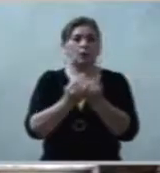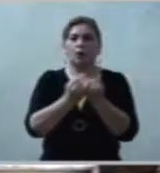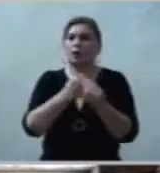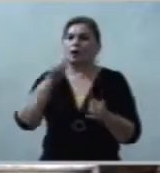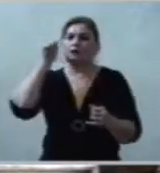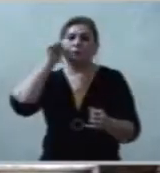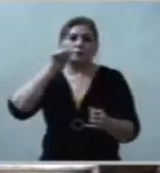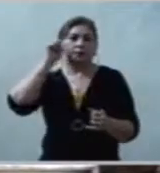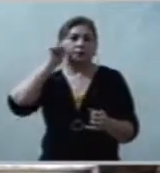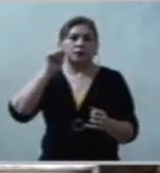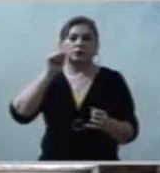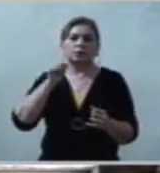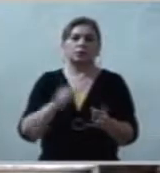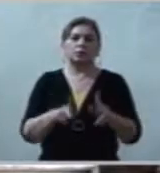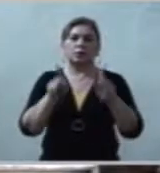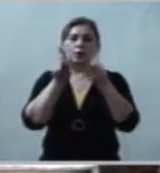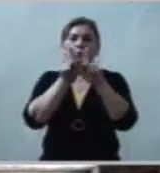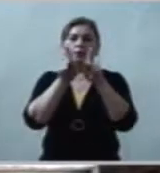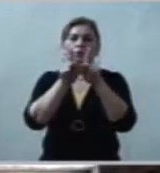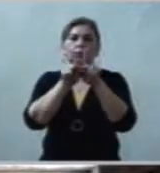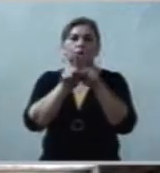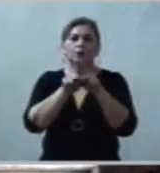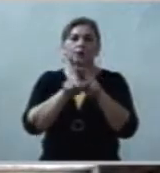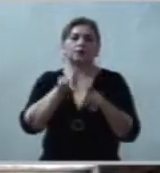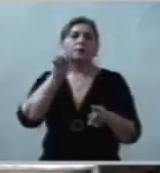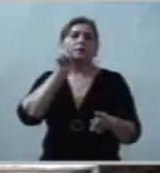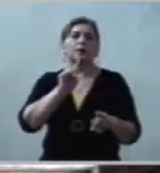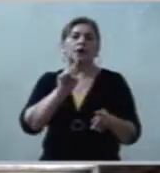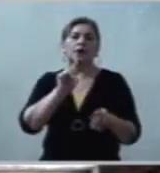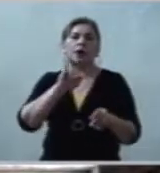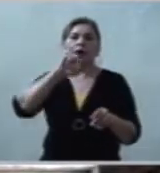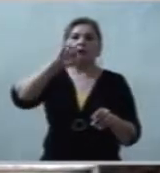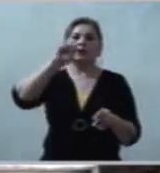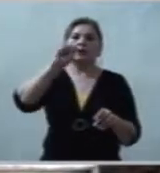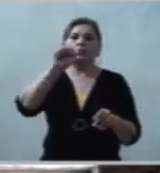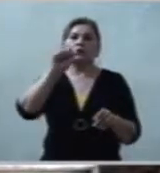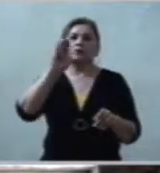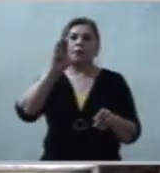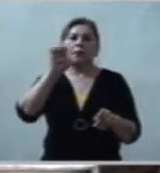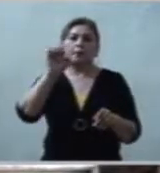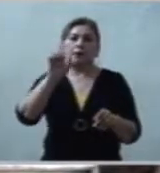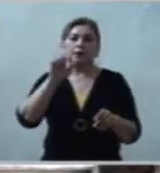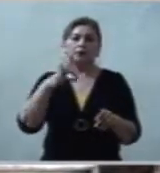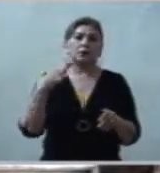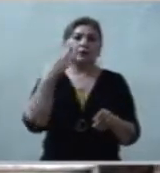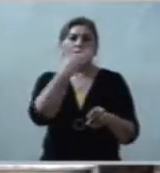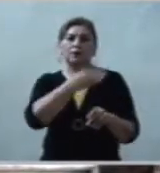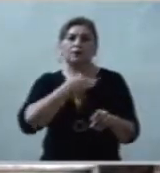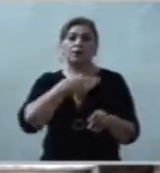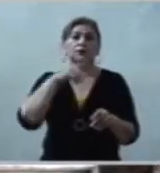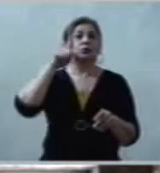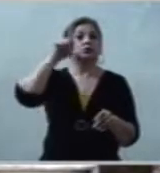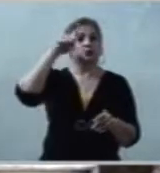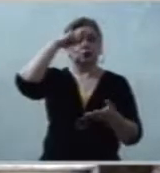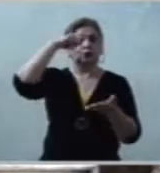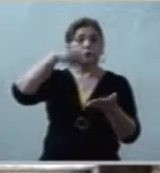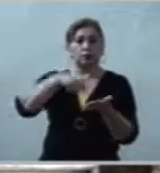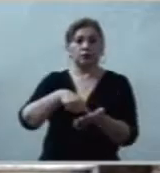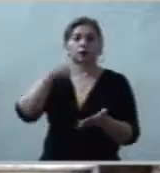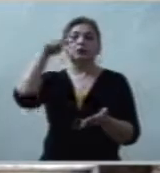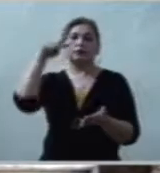su prima Isabel, inspirada, dichosa tú que has creído.